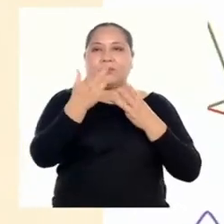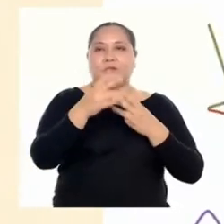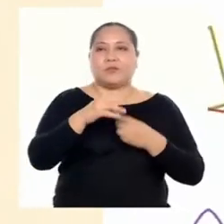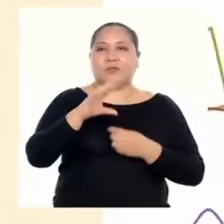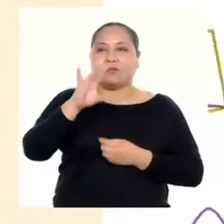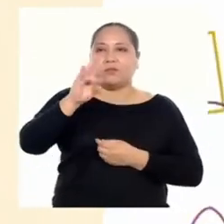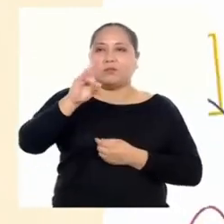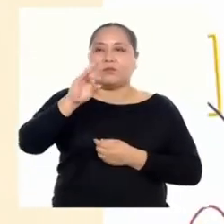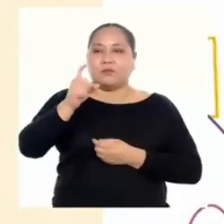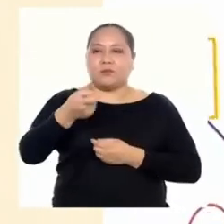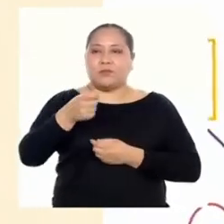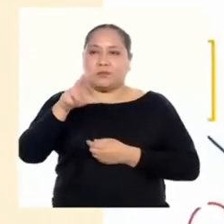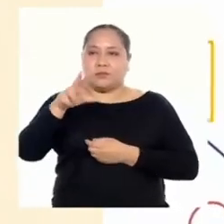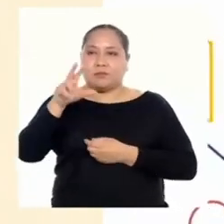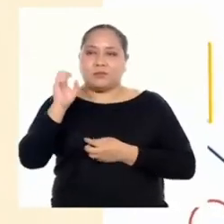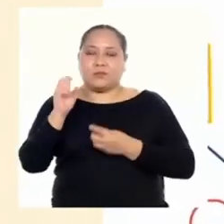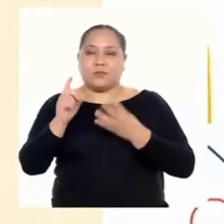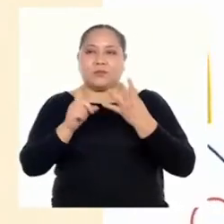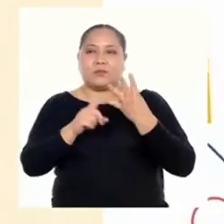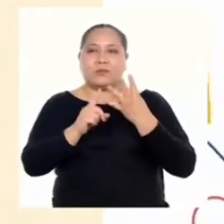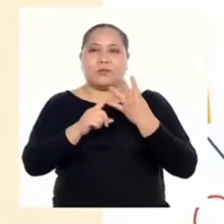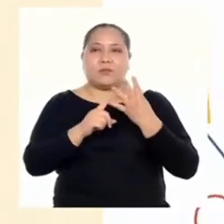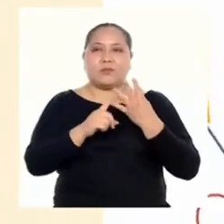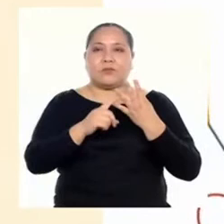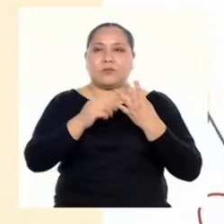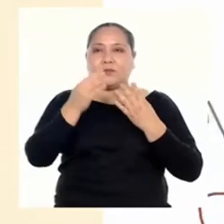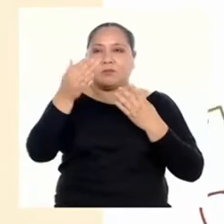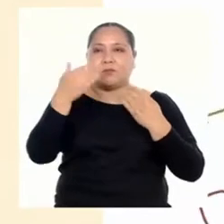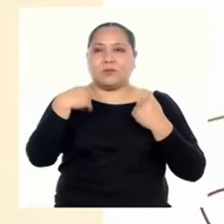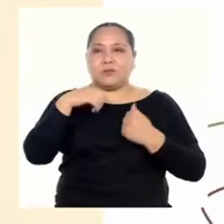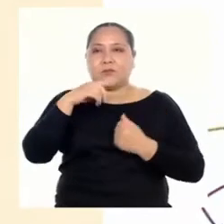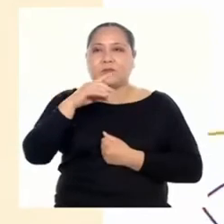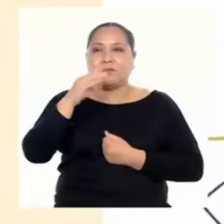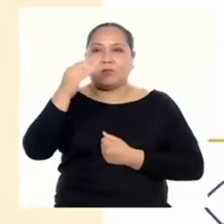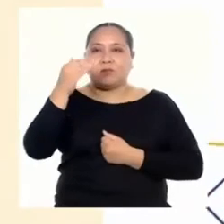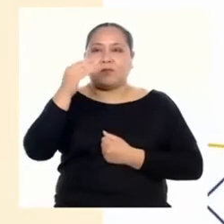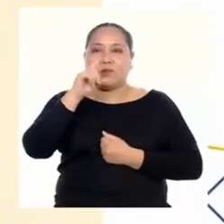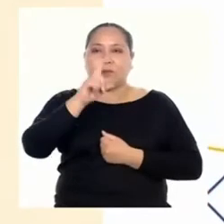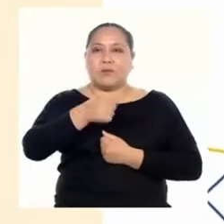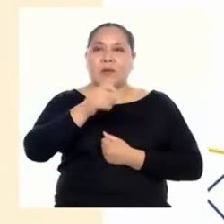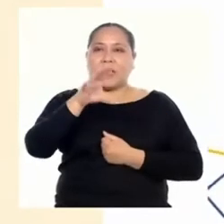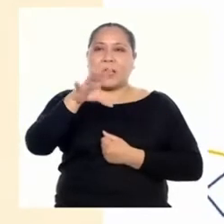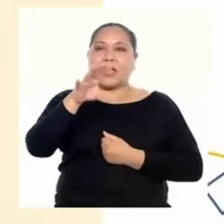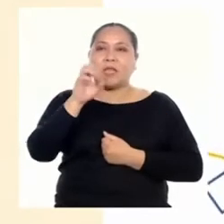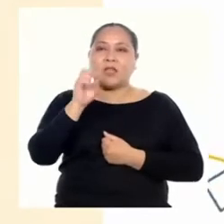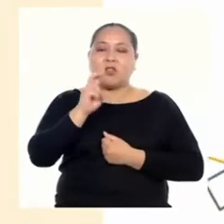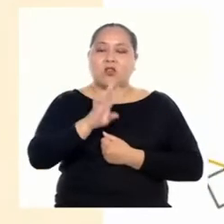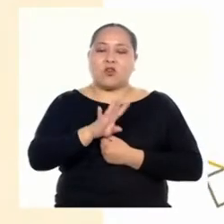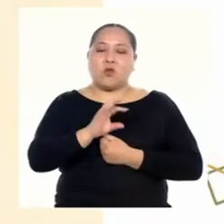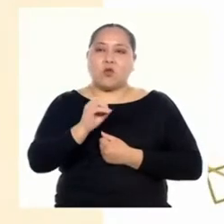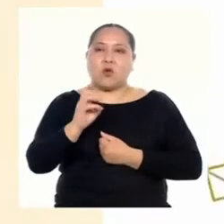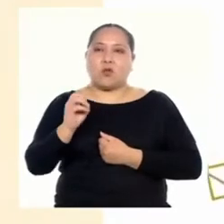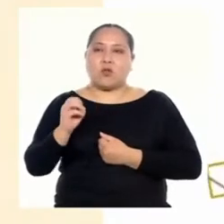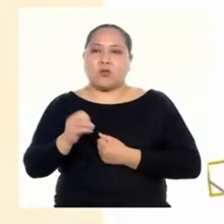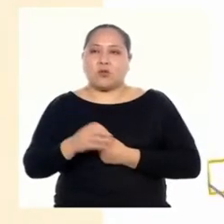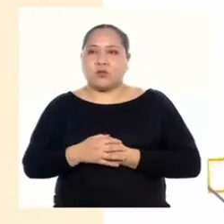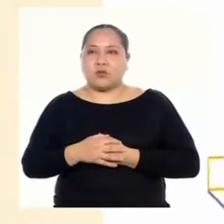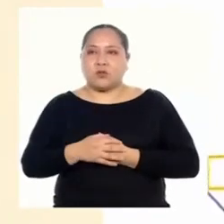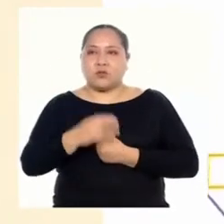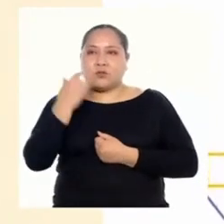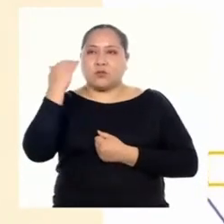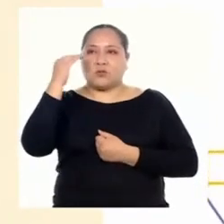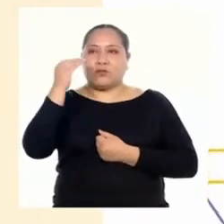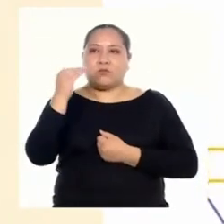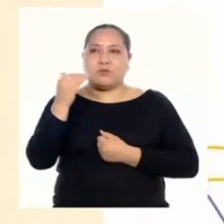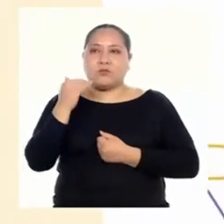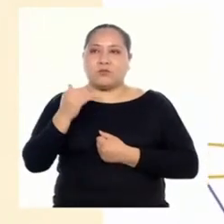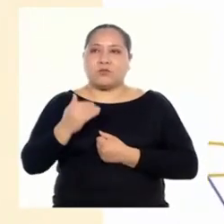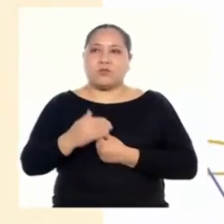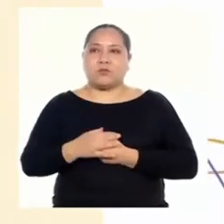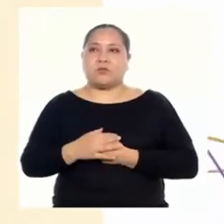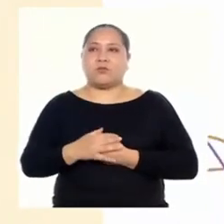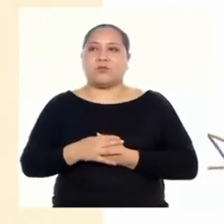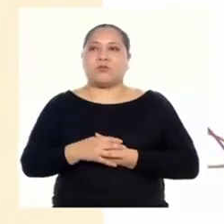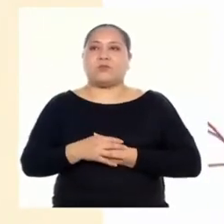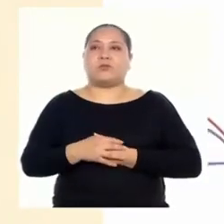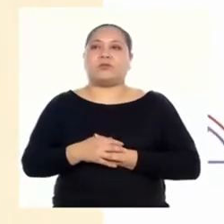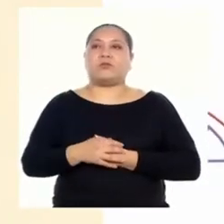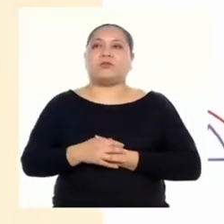tercera, 7,300. Y las otras dos brinda 1,500 y 400 respectivamente.